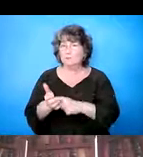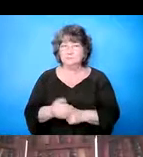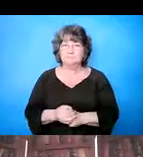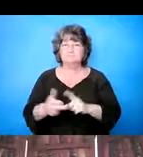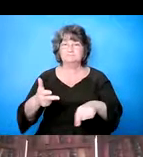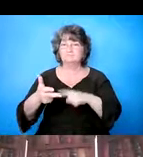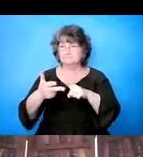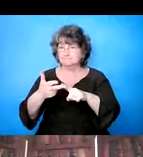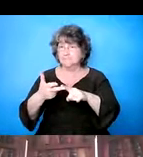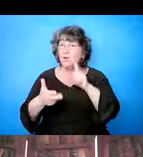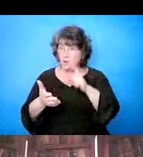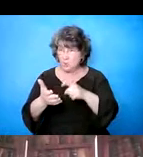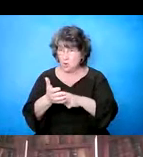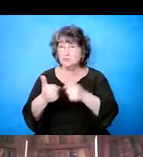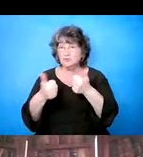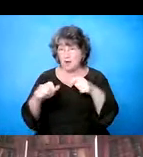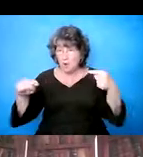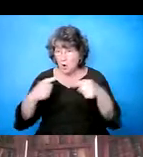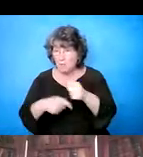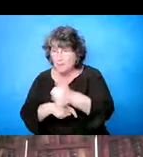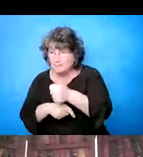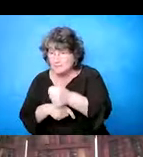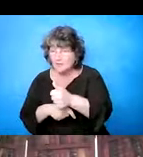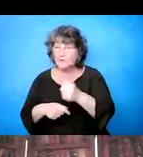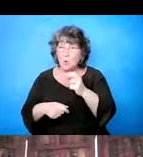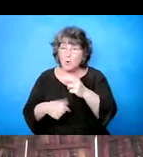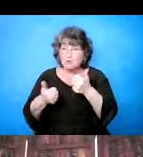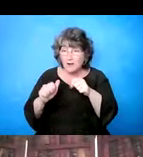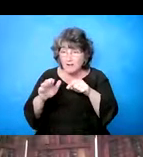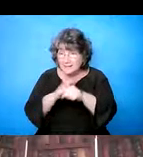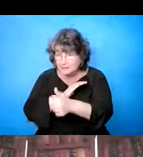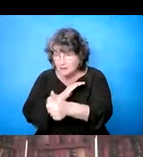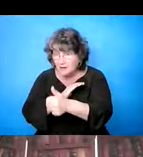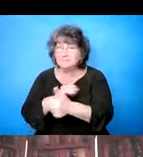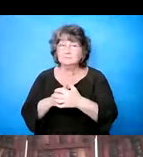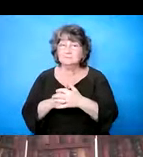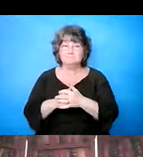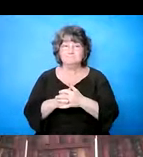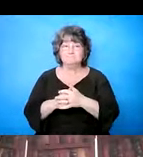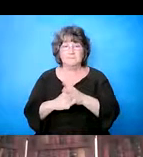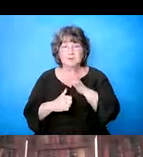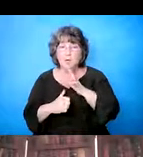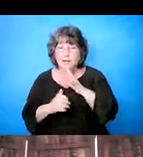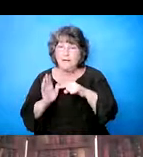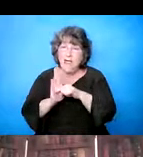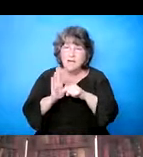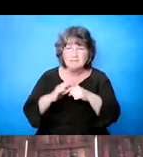cuando están, eh, activamente se están haciendo daño o están pensando de quitarse su vida. Eh, a veces